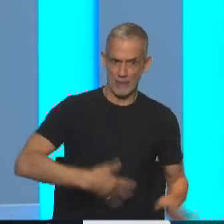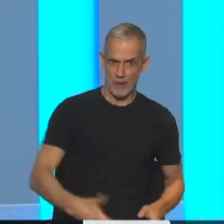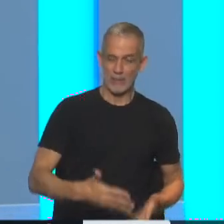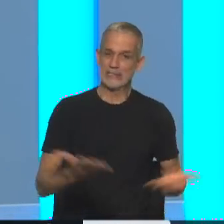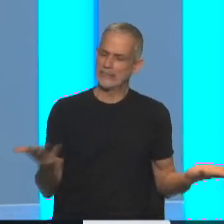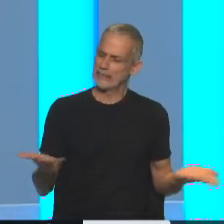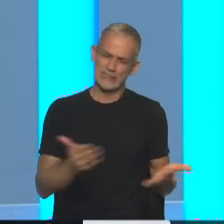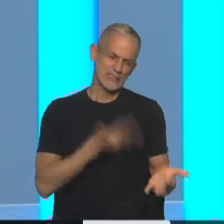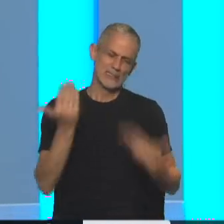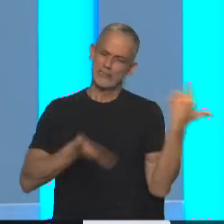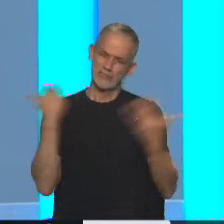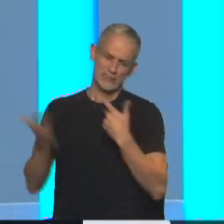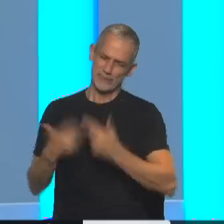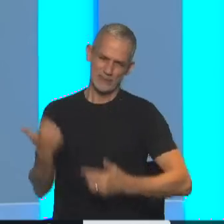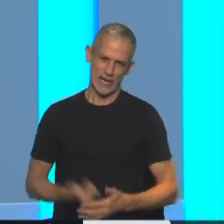desarmar.